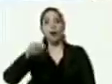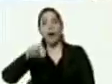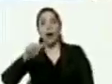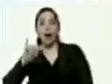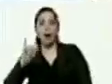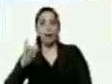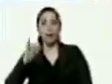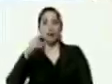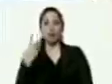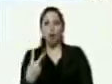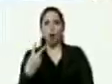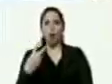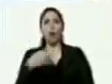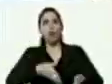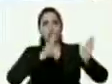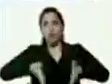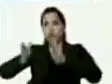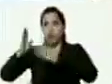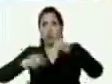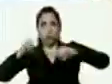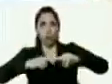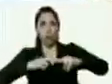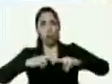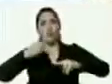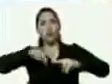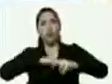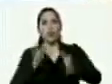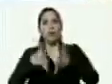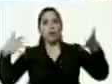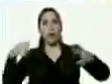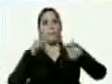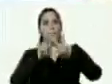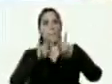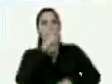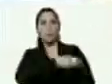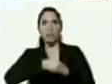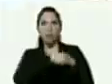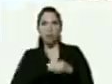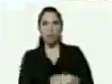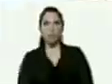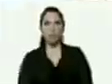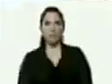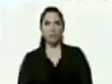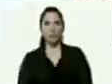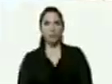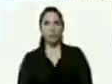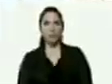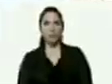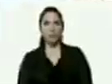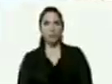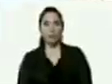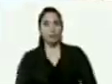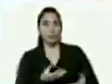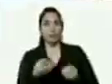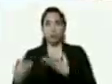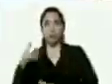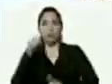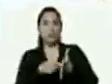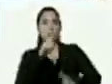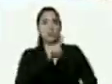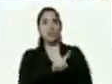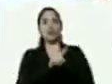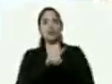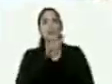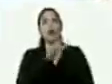presidente hecho en revolución construido por nuestra gran misión vivienda Venezuela presidente donde está distribuida por 1147